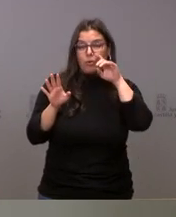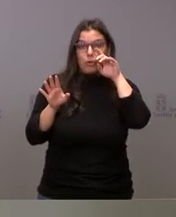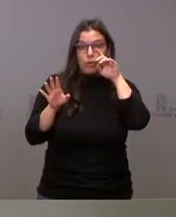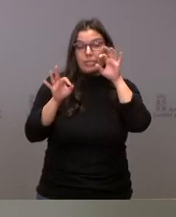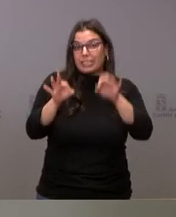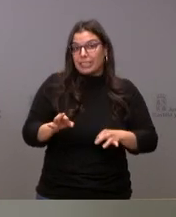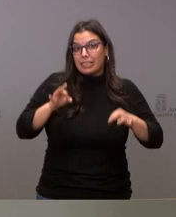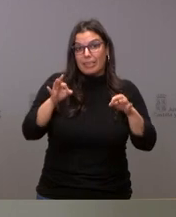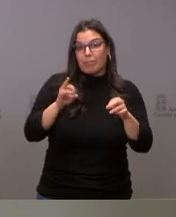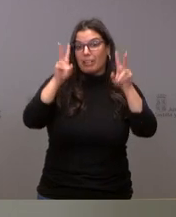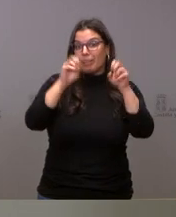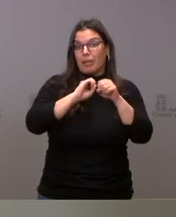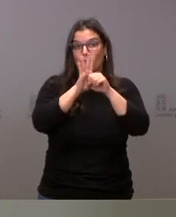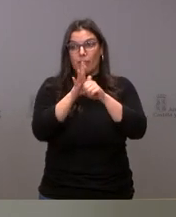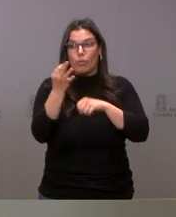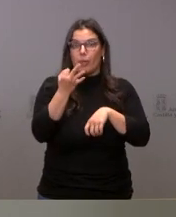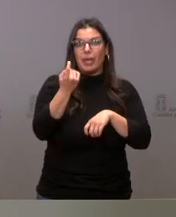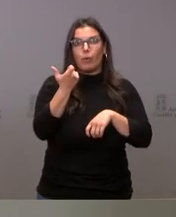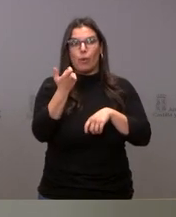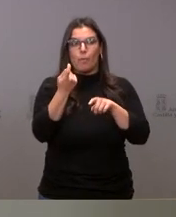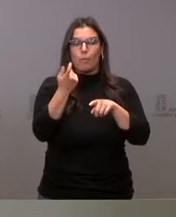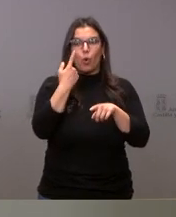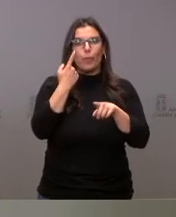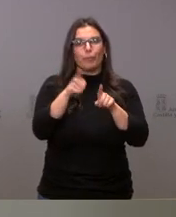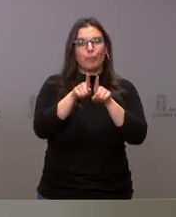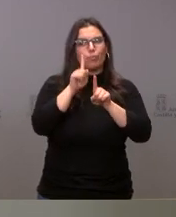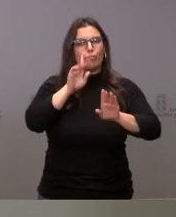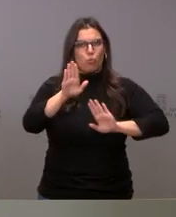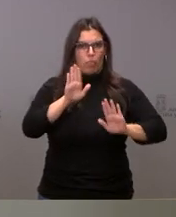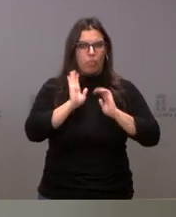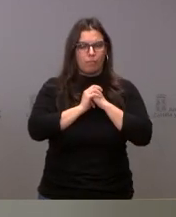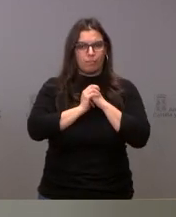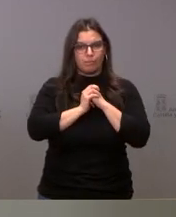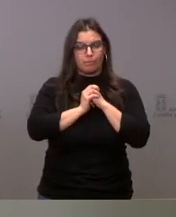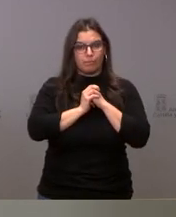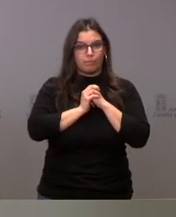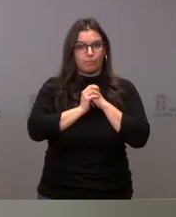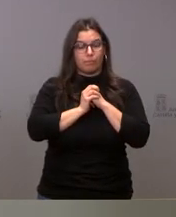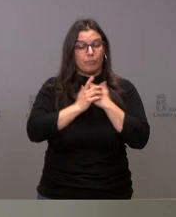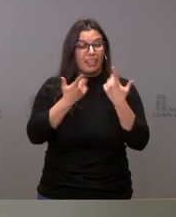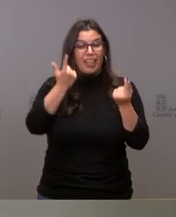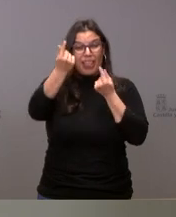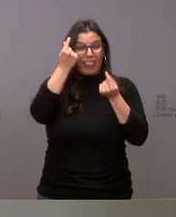relativas a la pandemia, pues hay que comportarse, hay que valorarla siempre con prudencia. El único dato